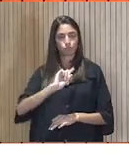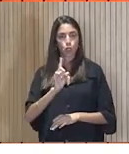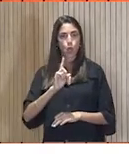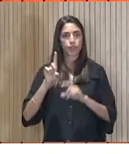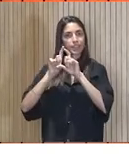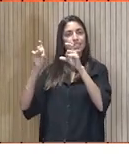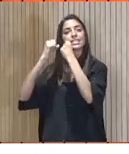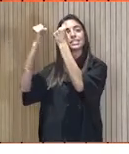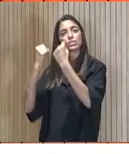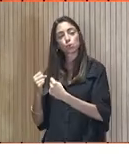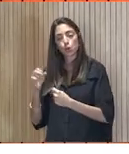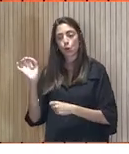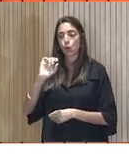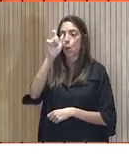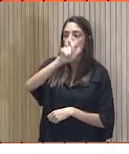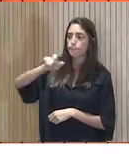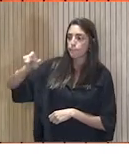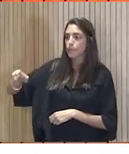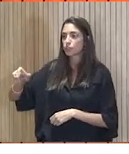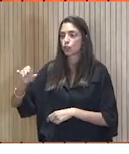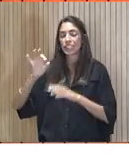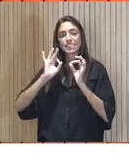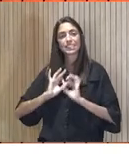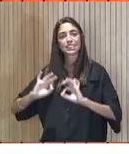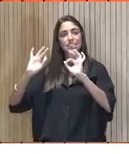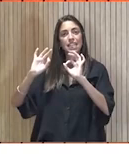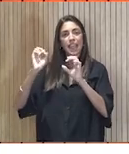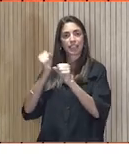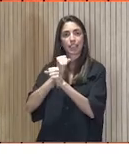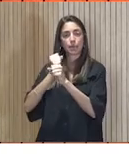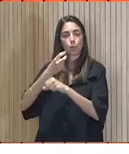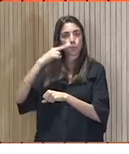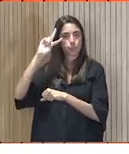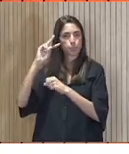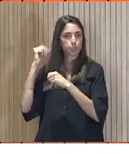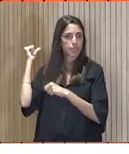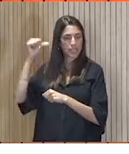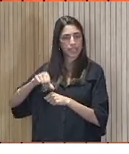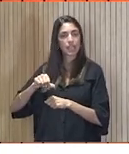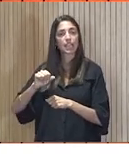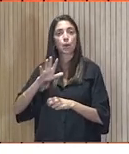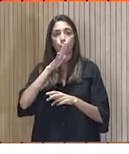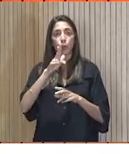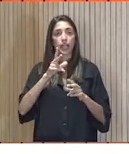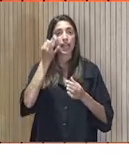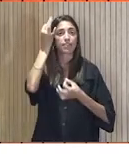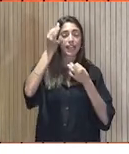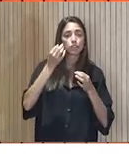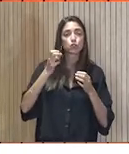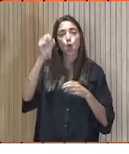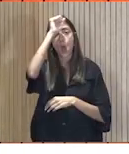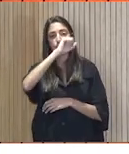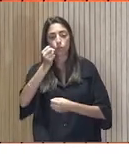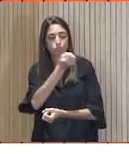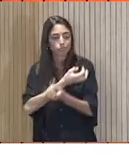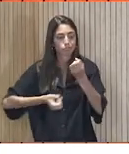especializadas en los datos, la información, las opiniones, debería ayudar. Y eso lo hemos hecho